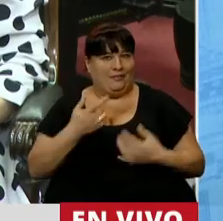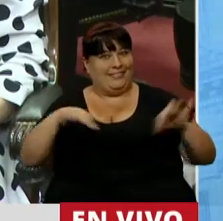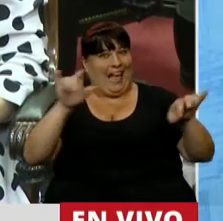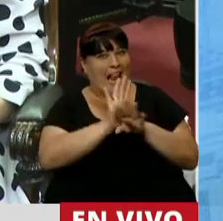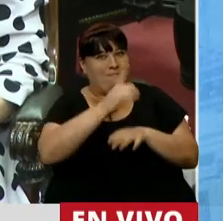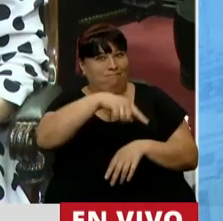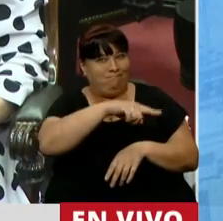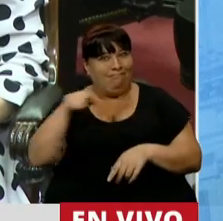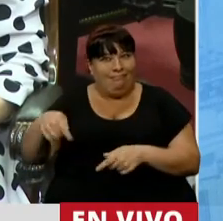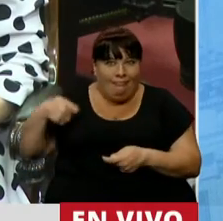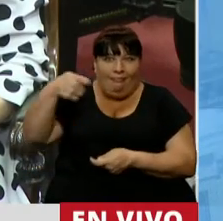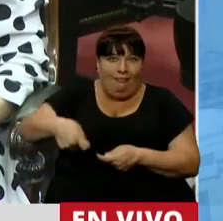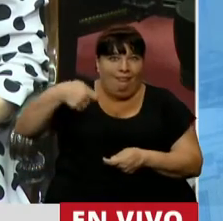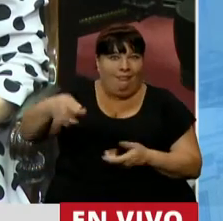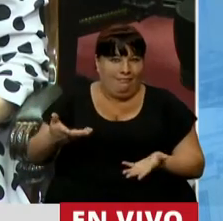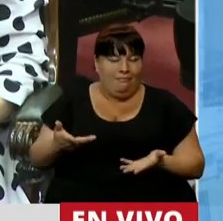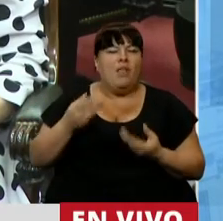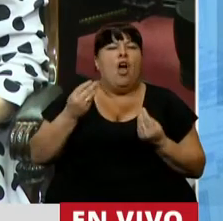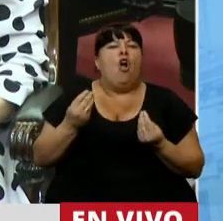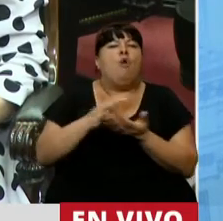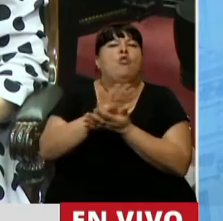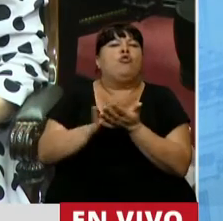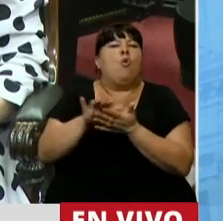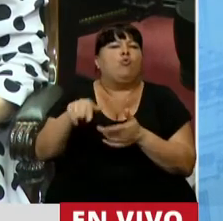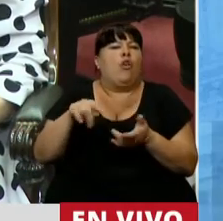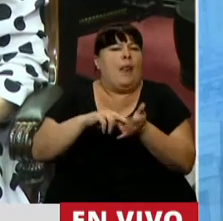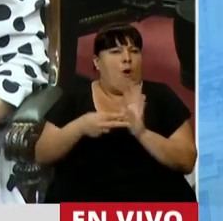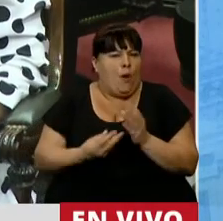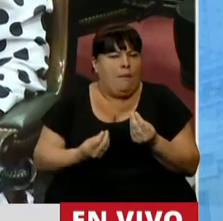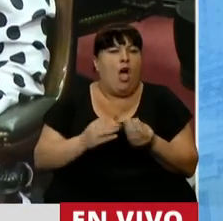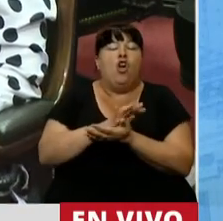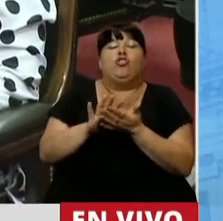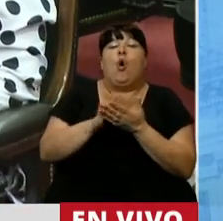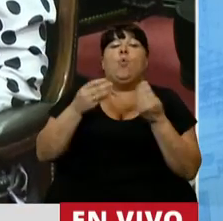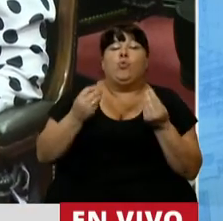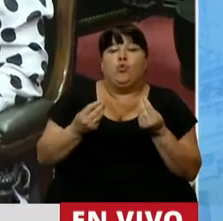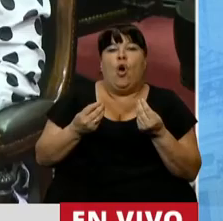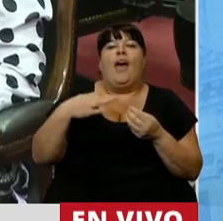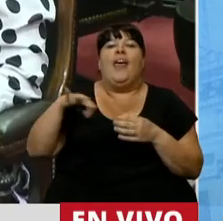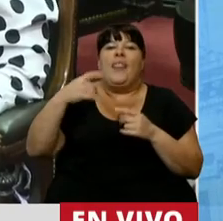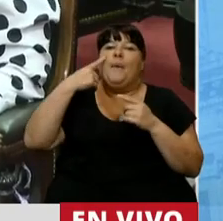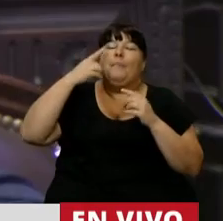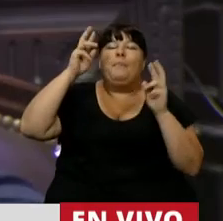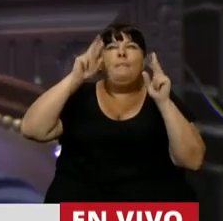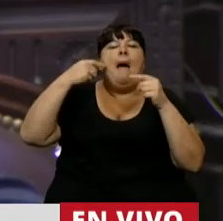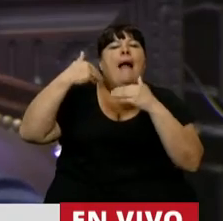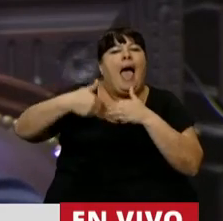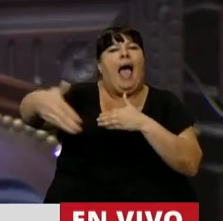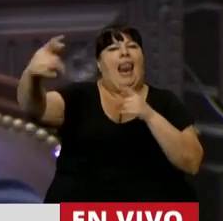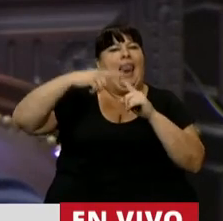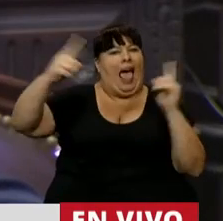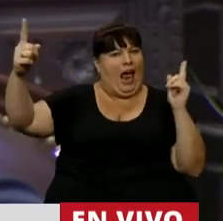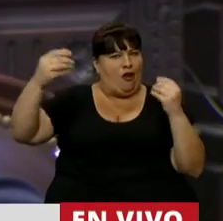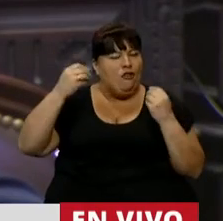Ahora, ¿cuál es entonces la solución estratégica a esta problemática? La solución estratégica tiene que ver con la sustentabilidad y la